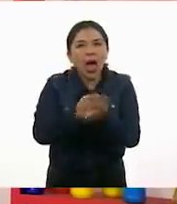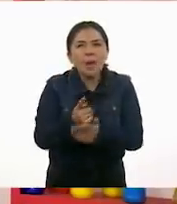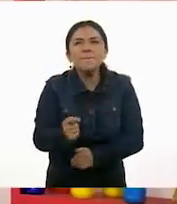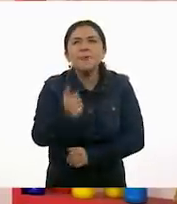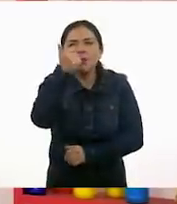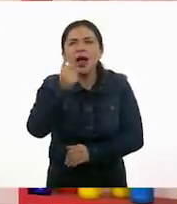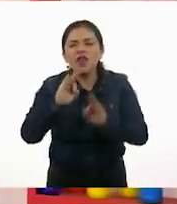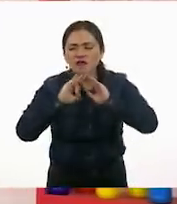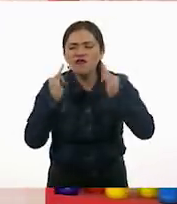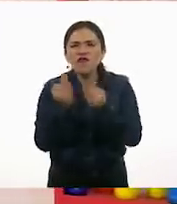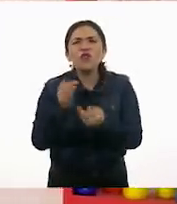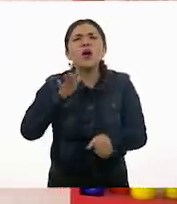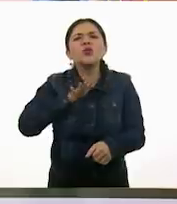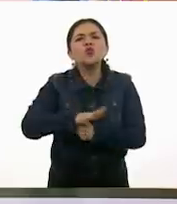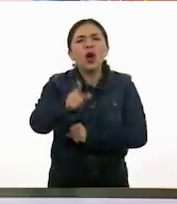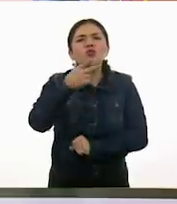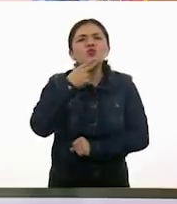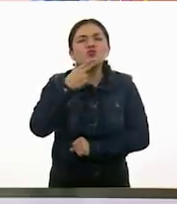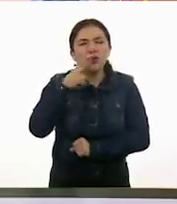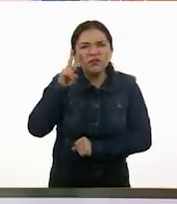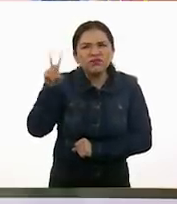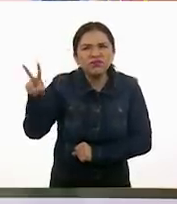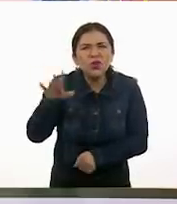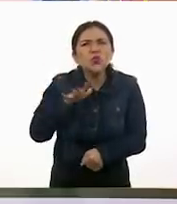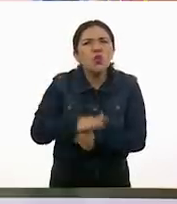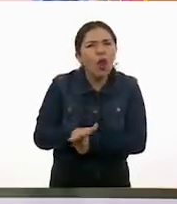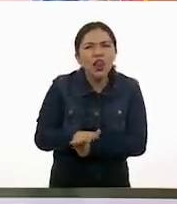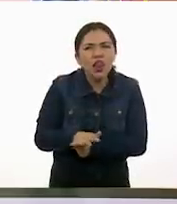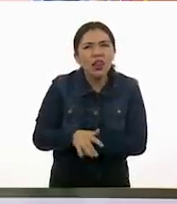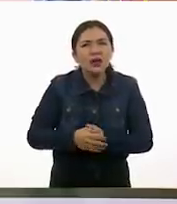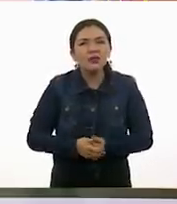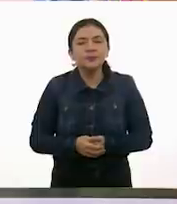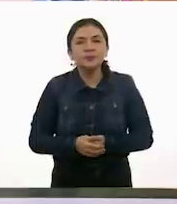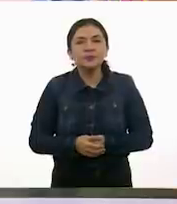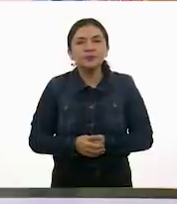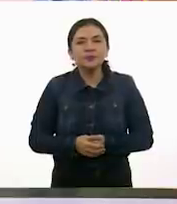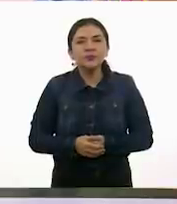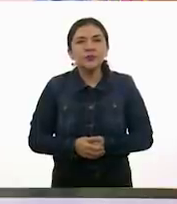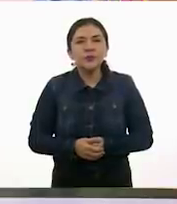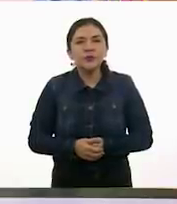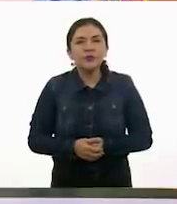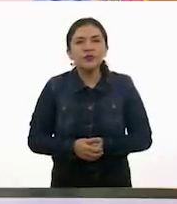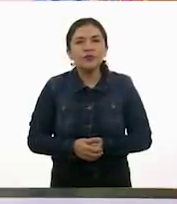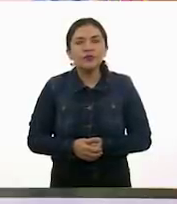primera forma. ¿Cuáles son las formas que están ahí en ese barco? A ver, en ¿Qué figuras son?